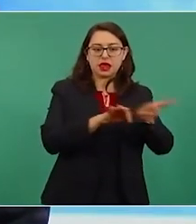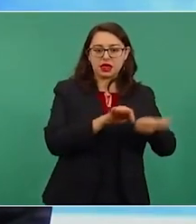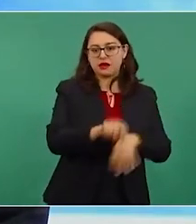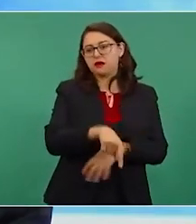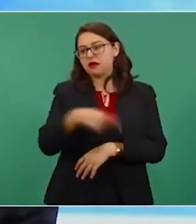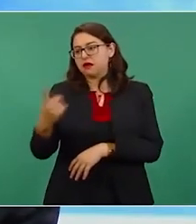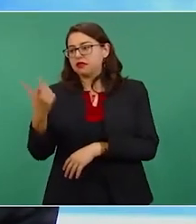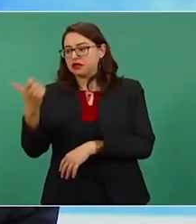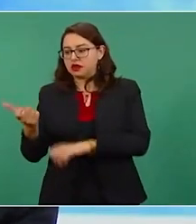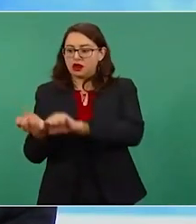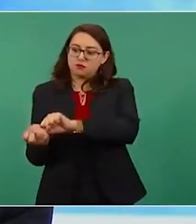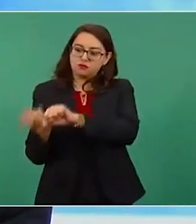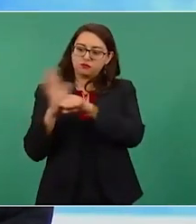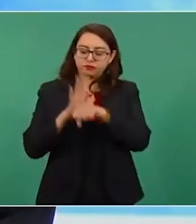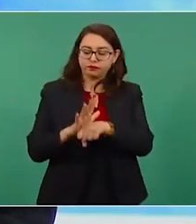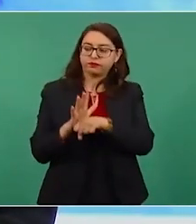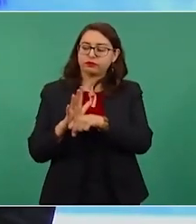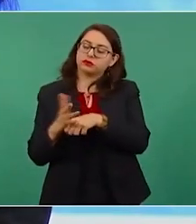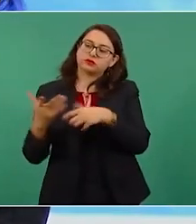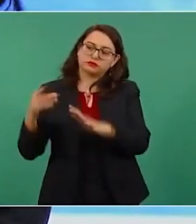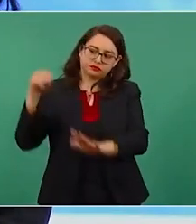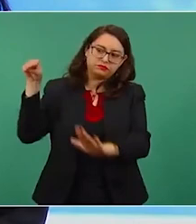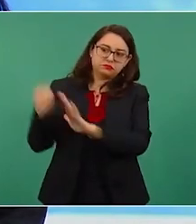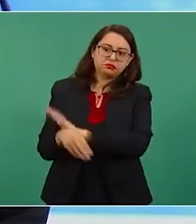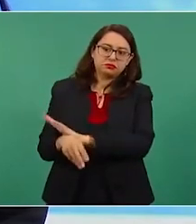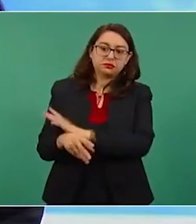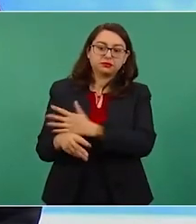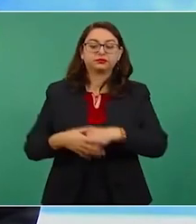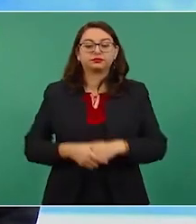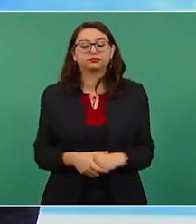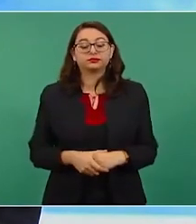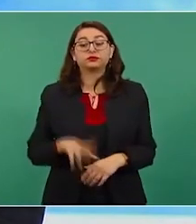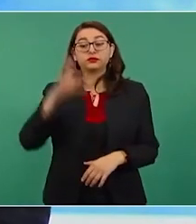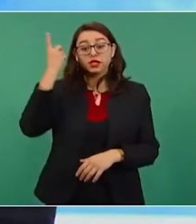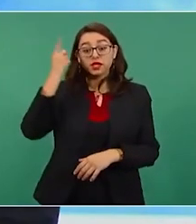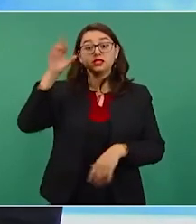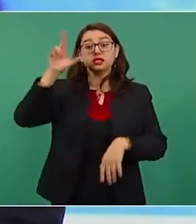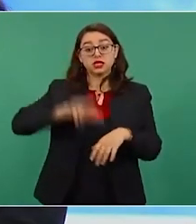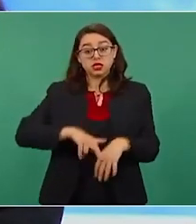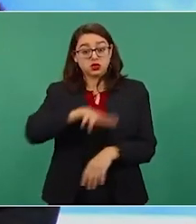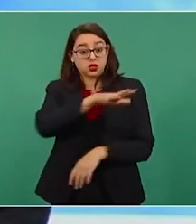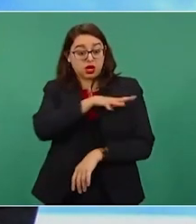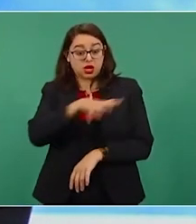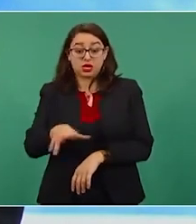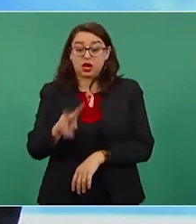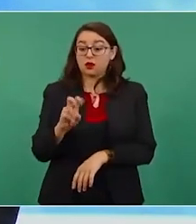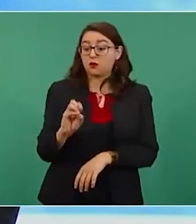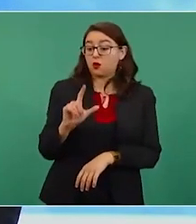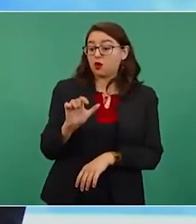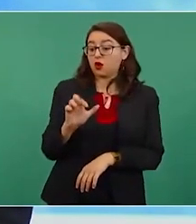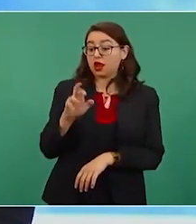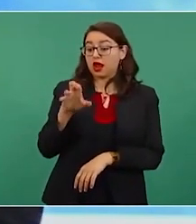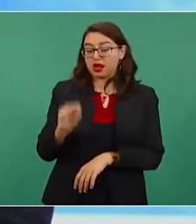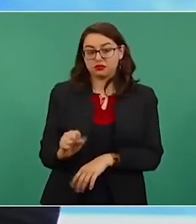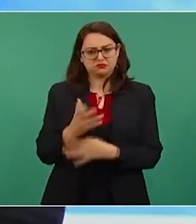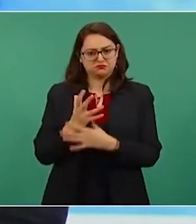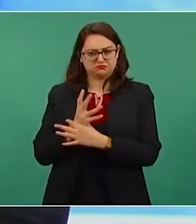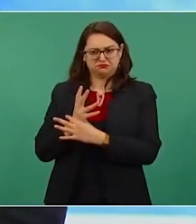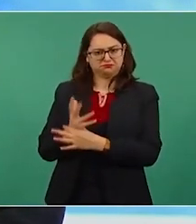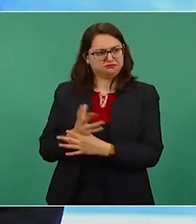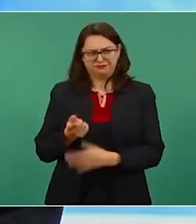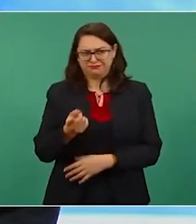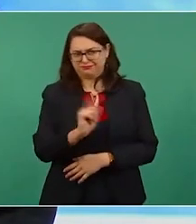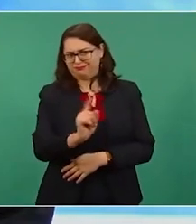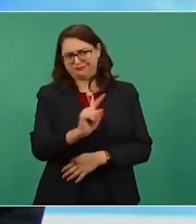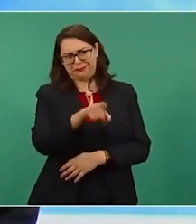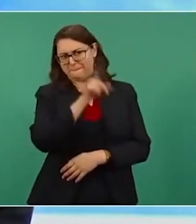industria por COVID-19. El director general de Volaris, Enrique Beltranena, desmintió la